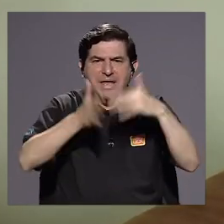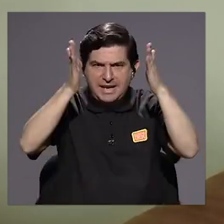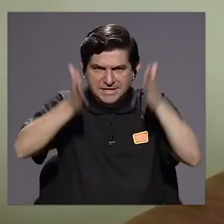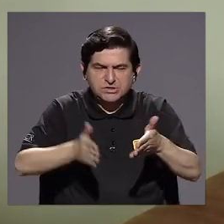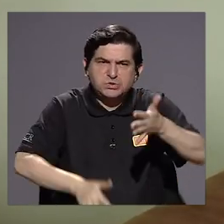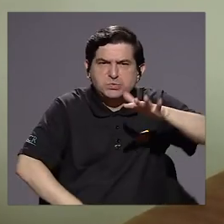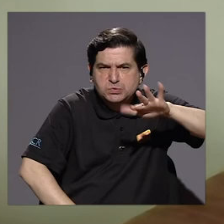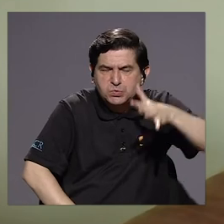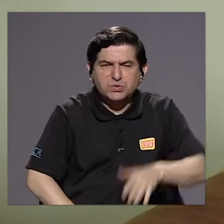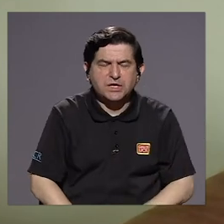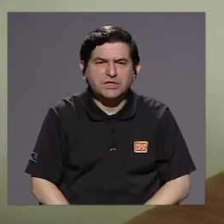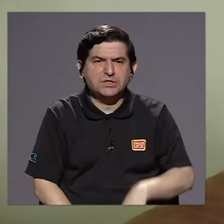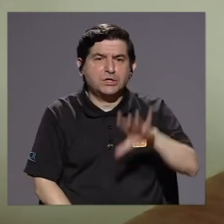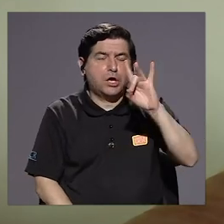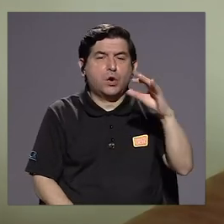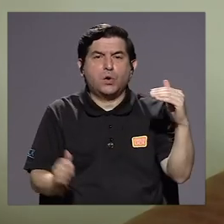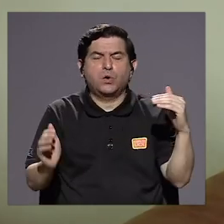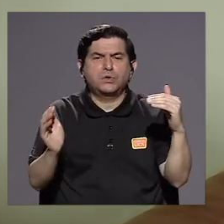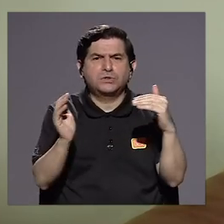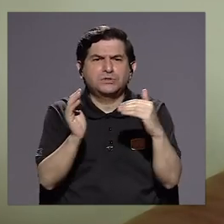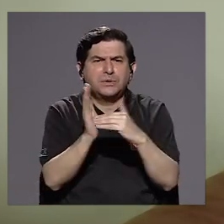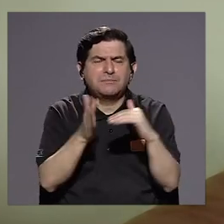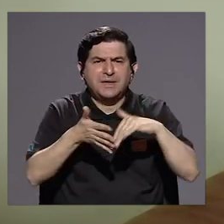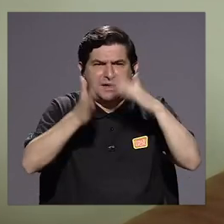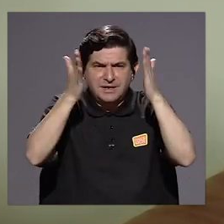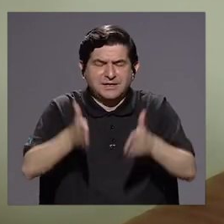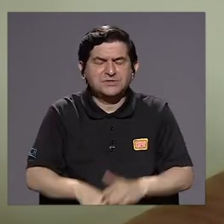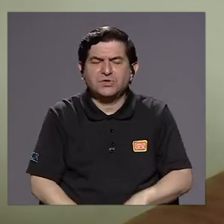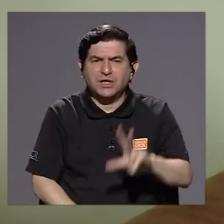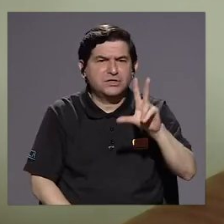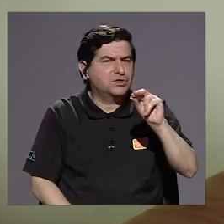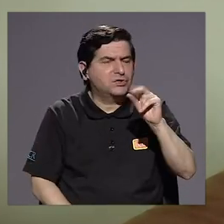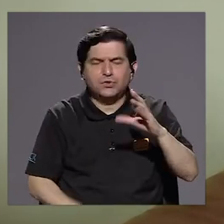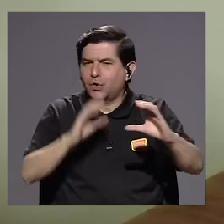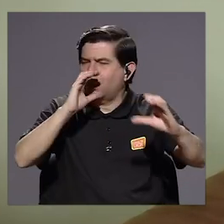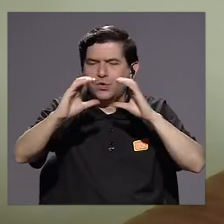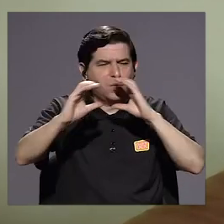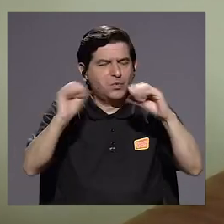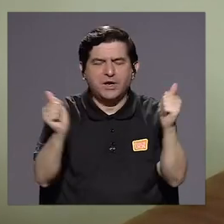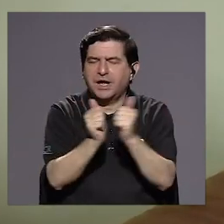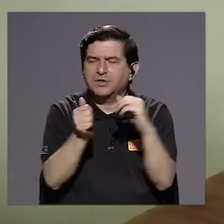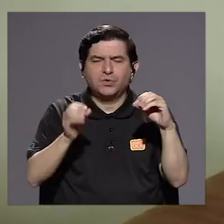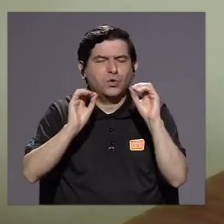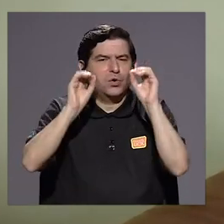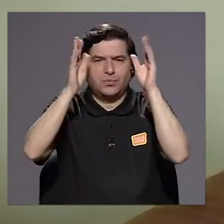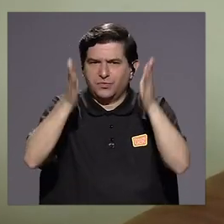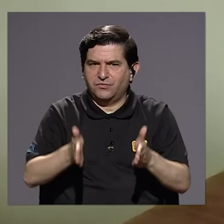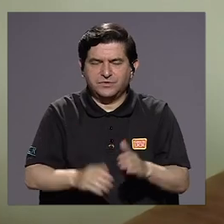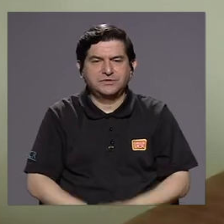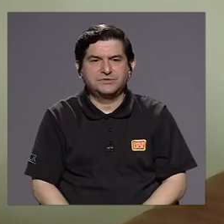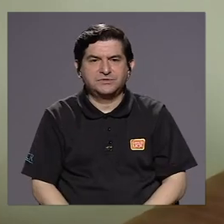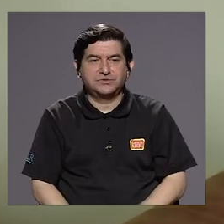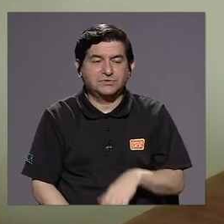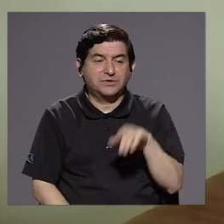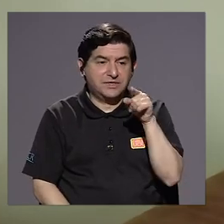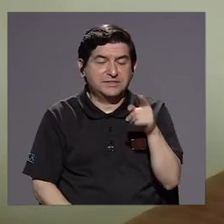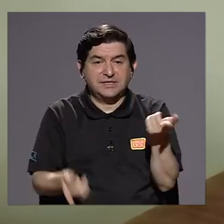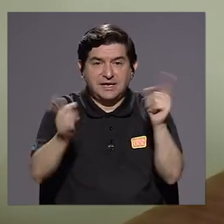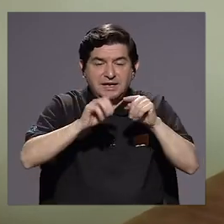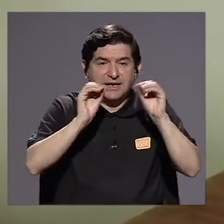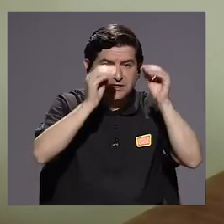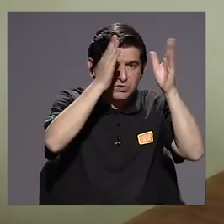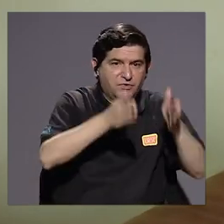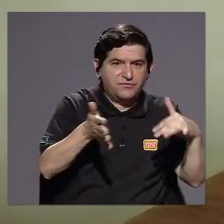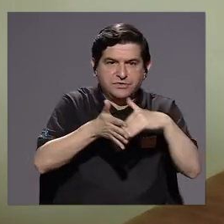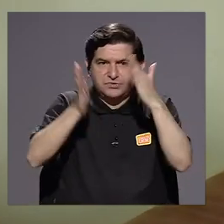más o menos ocho mil estudiantes que nos están comunicando con los docentes, sus docentes con ellos. Entonces,